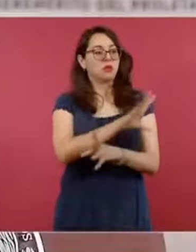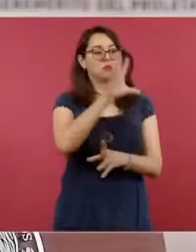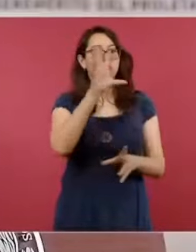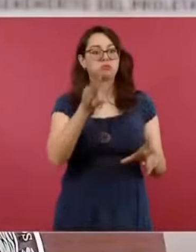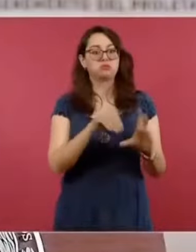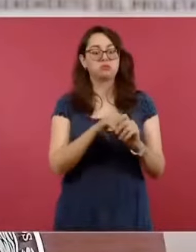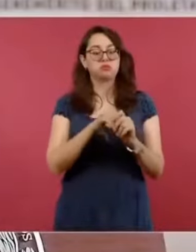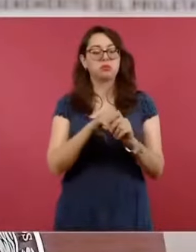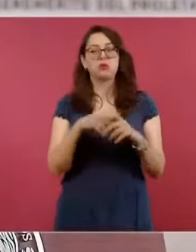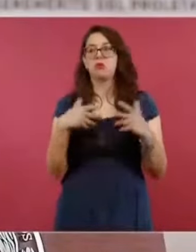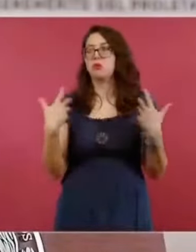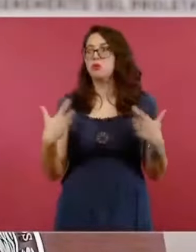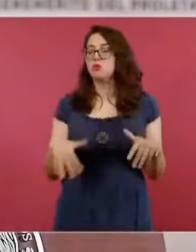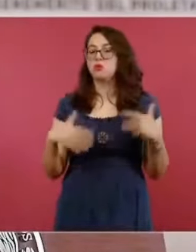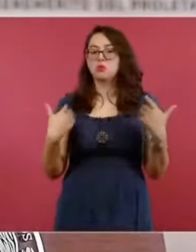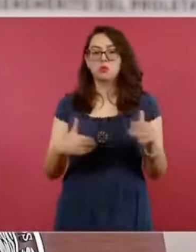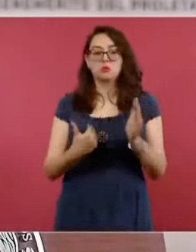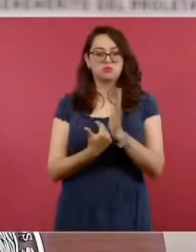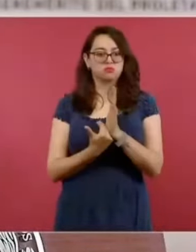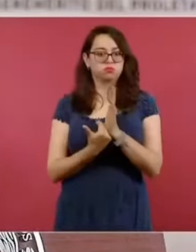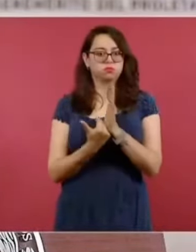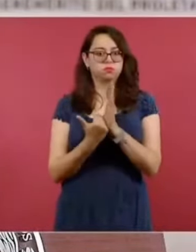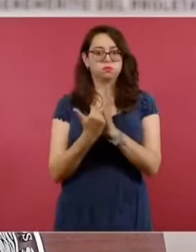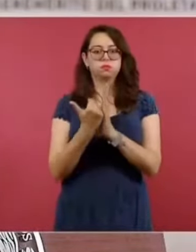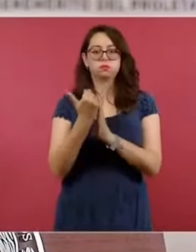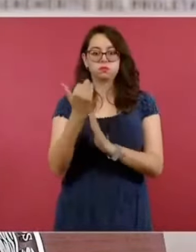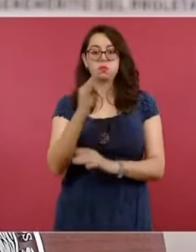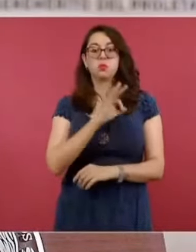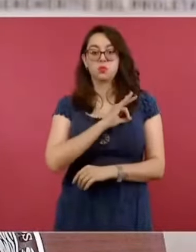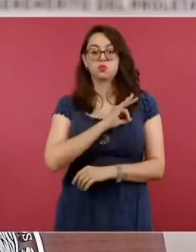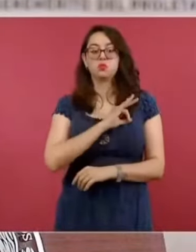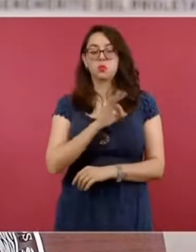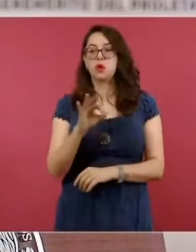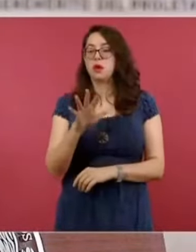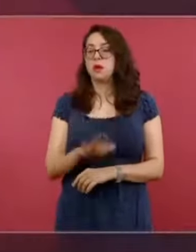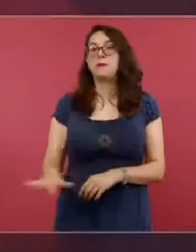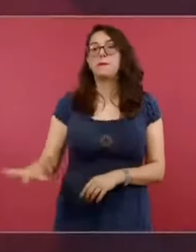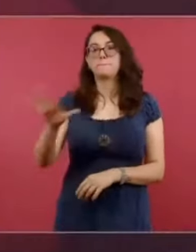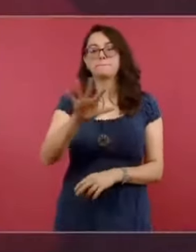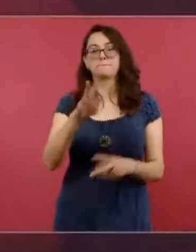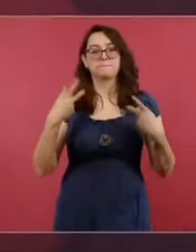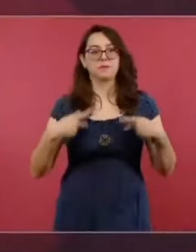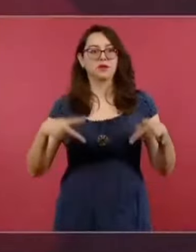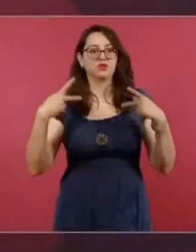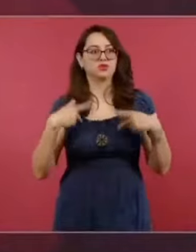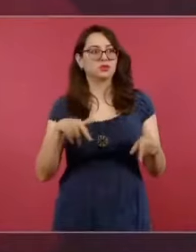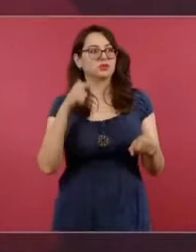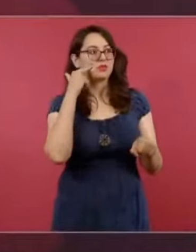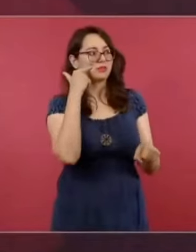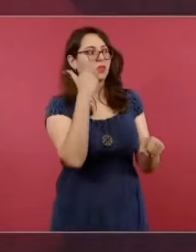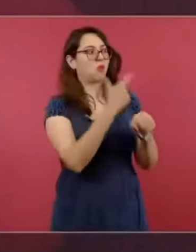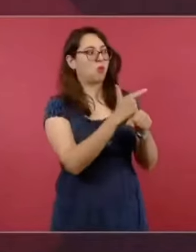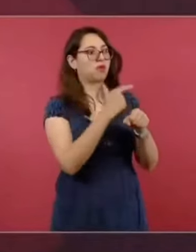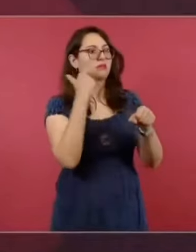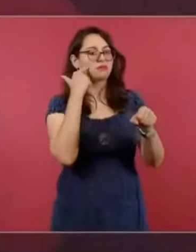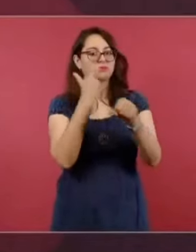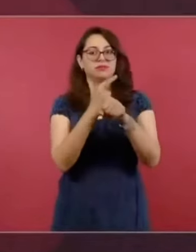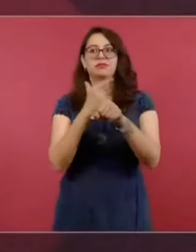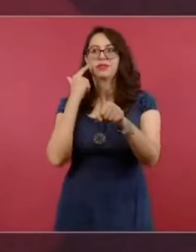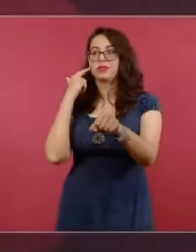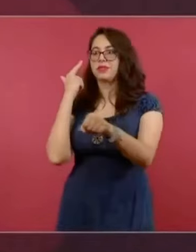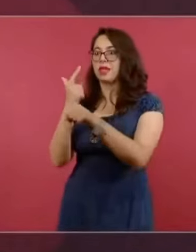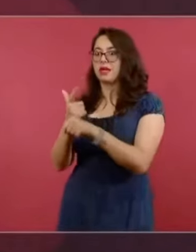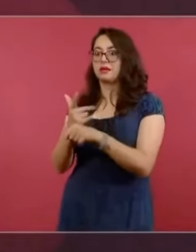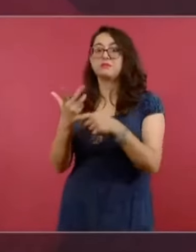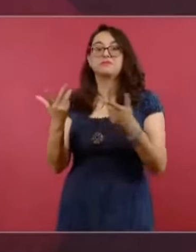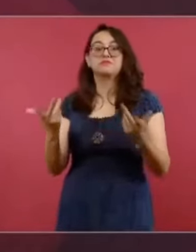indicador de salud de nuestra población que por citar algunos como son la disminución de